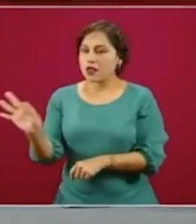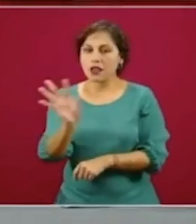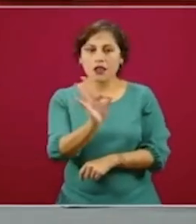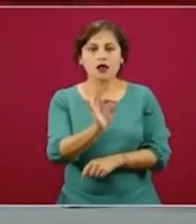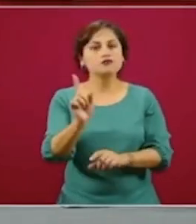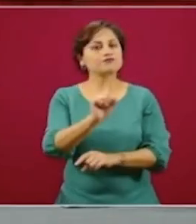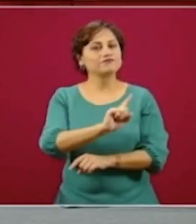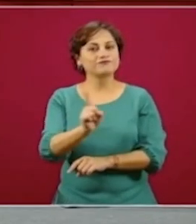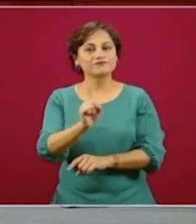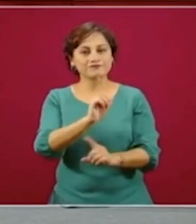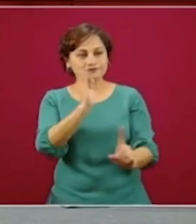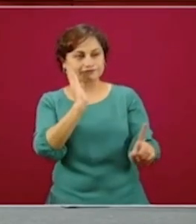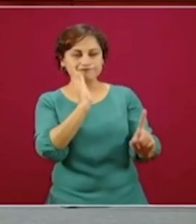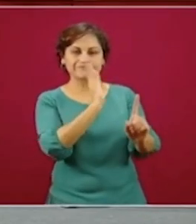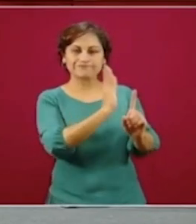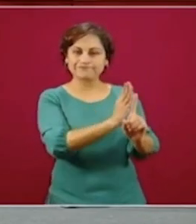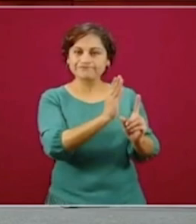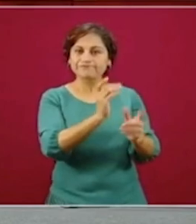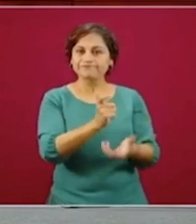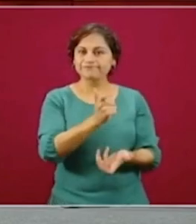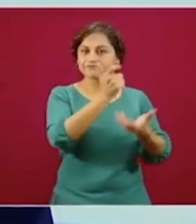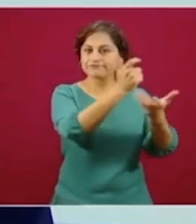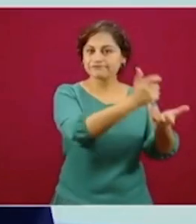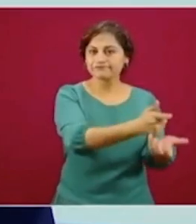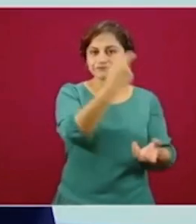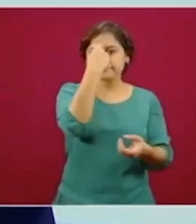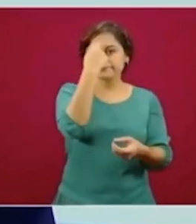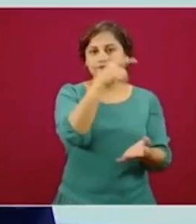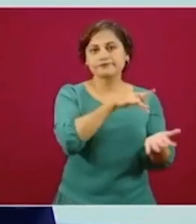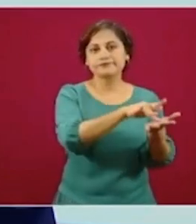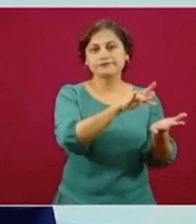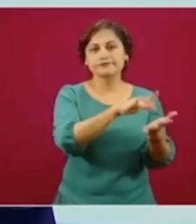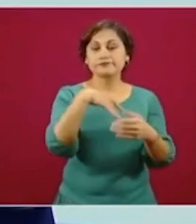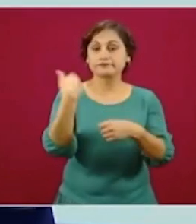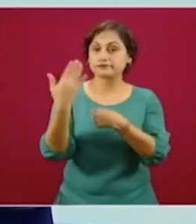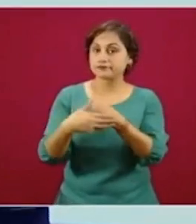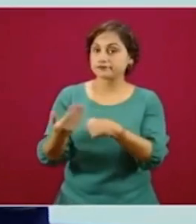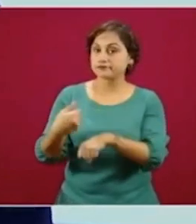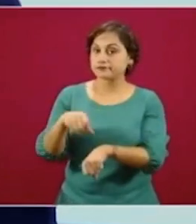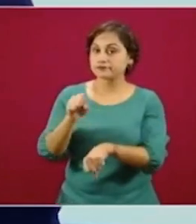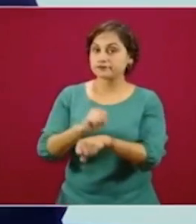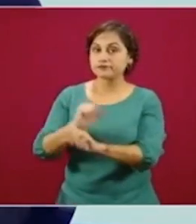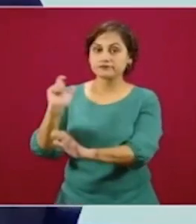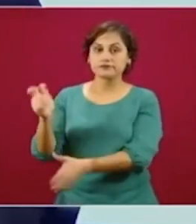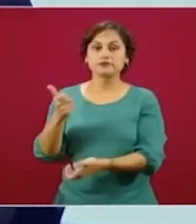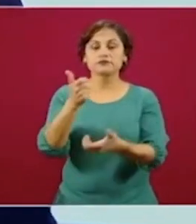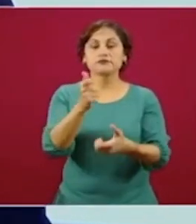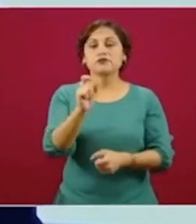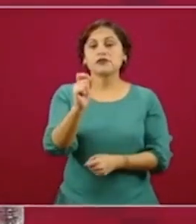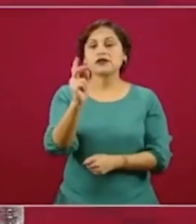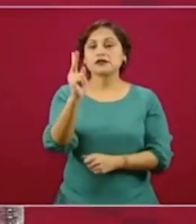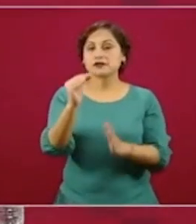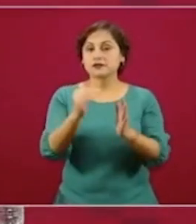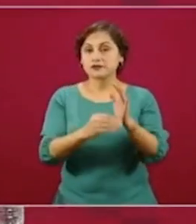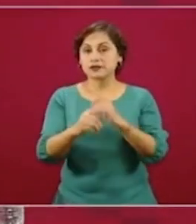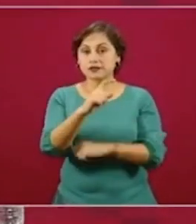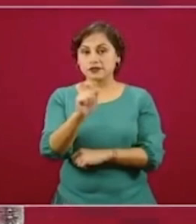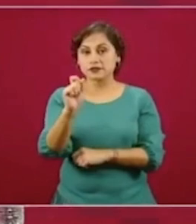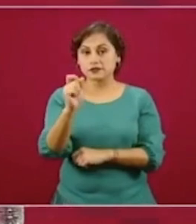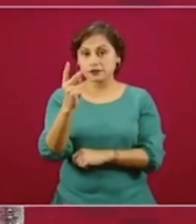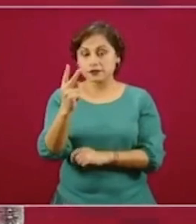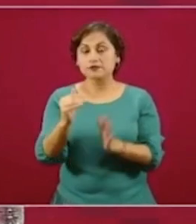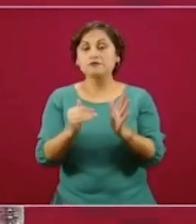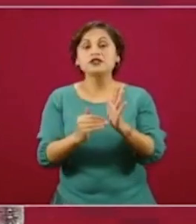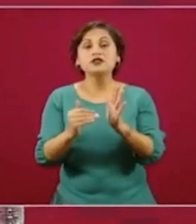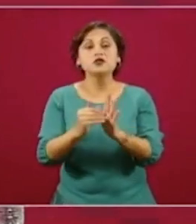Vamos a dispersar en las próximas semanas el total de 22 mil 702 millones de pesos, que